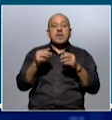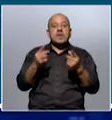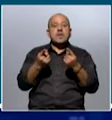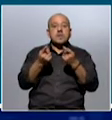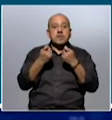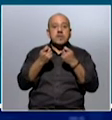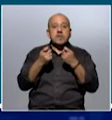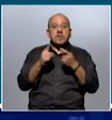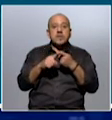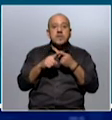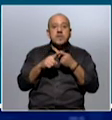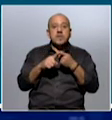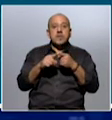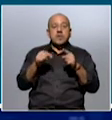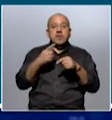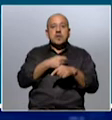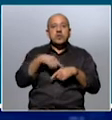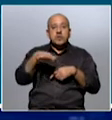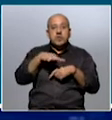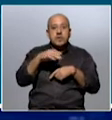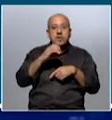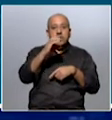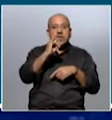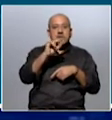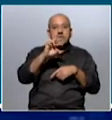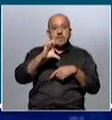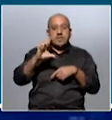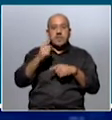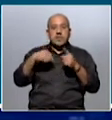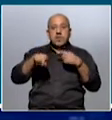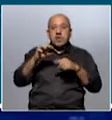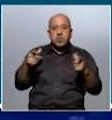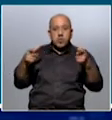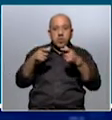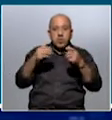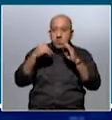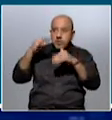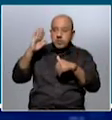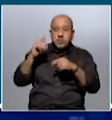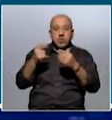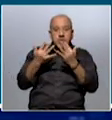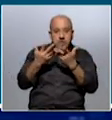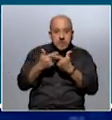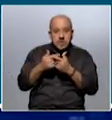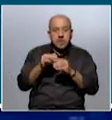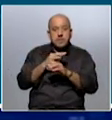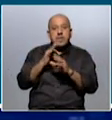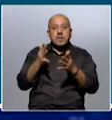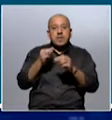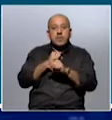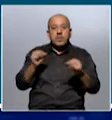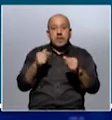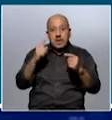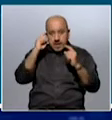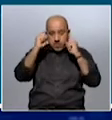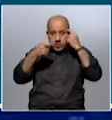necesidad de control de la sociedad civil en la medida. Y habla del potencial que tienen los grupos y las personas mayores organizadas para aportar.